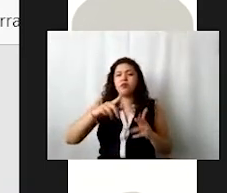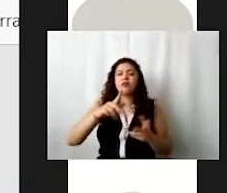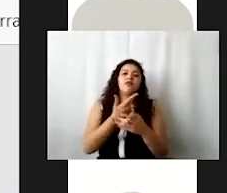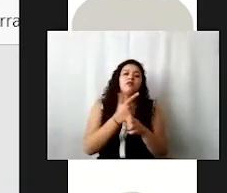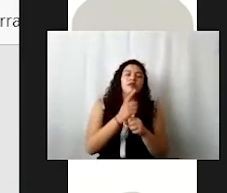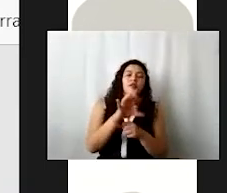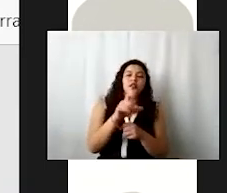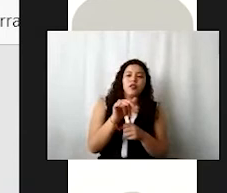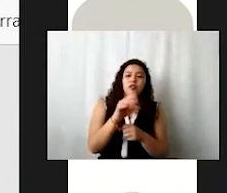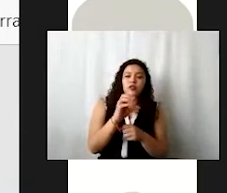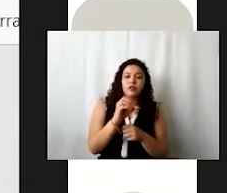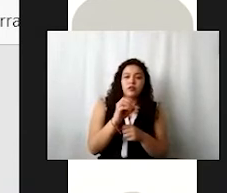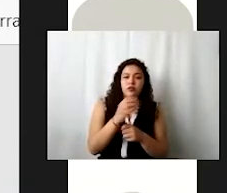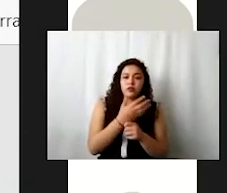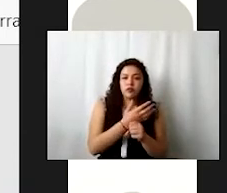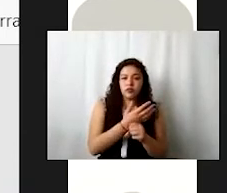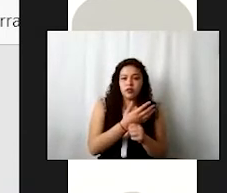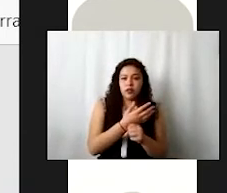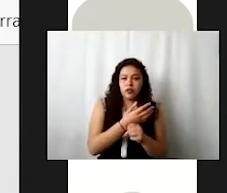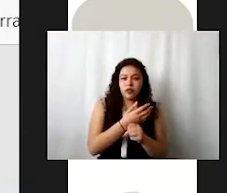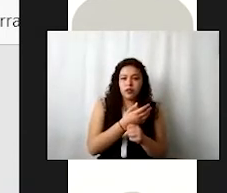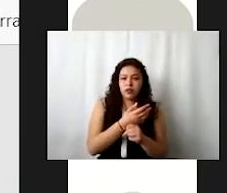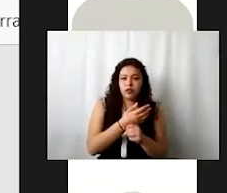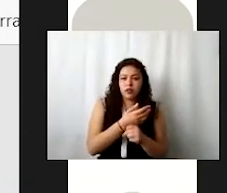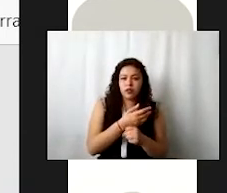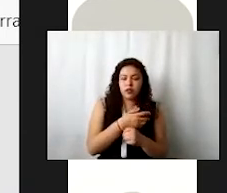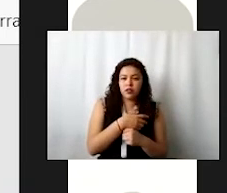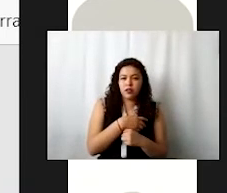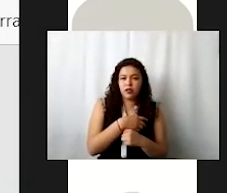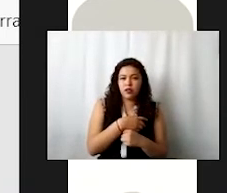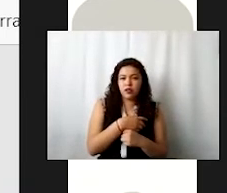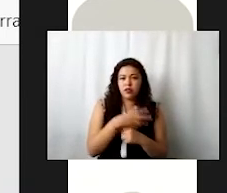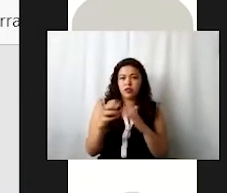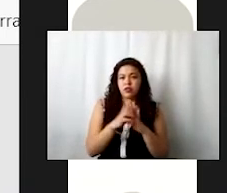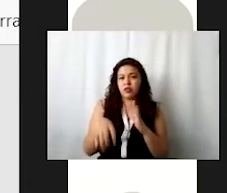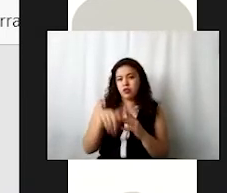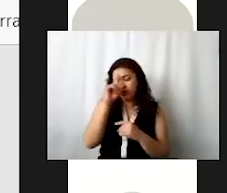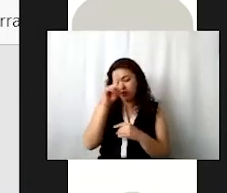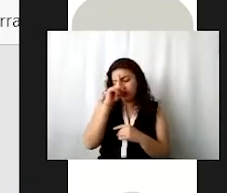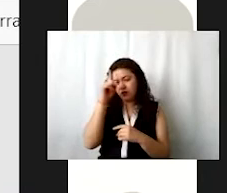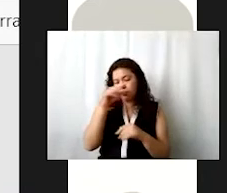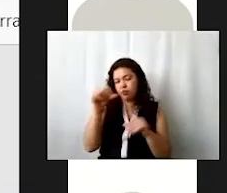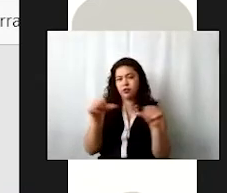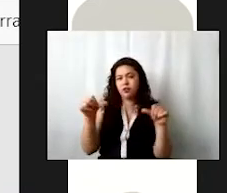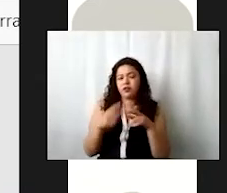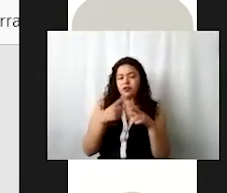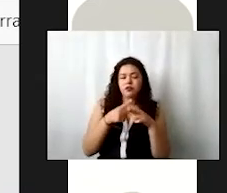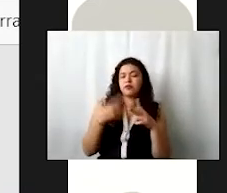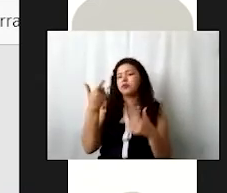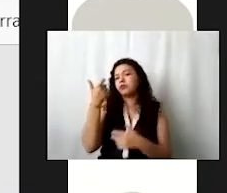Alonso por decir algo los formatos de actas por ejemplo y vienen aquí los asesores del área contable y financiera